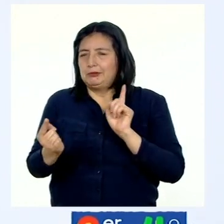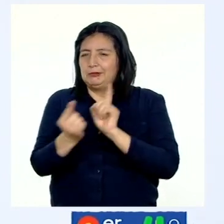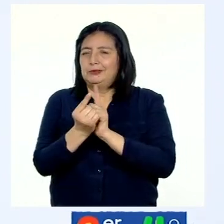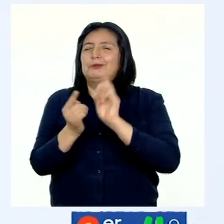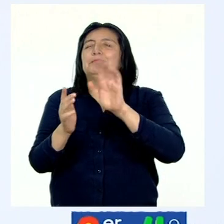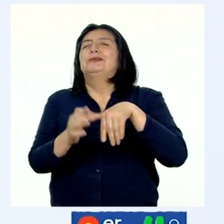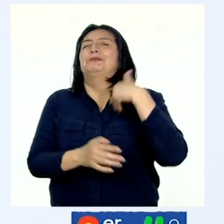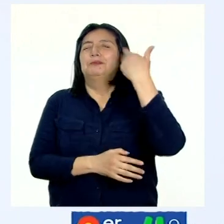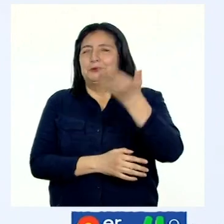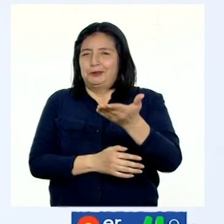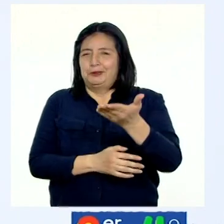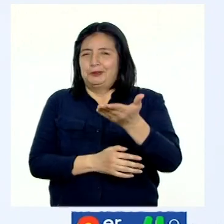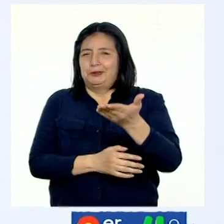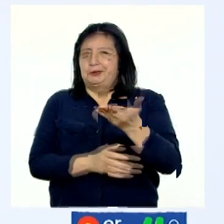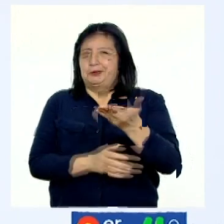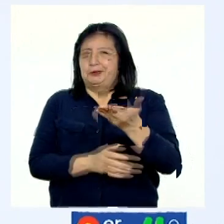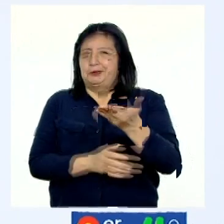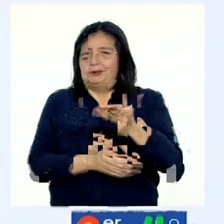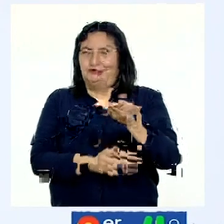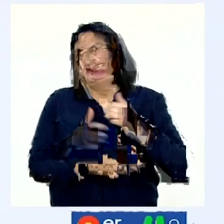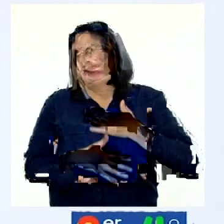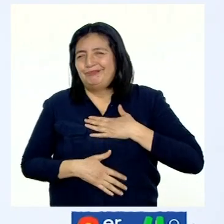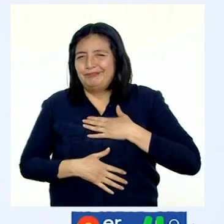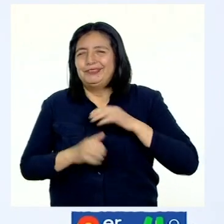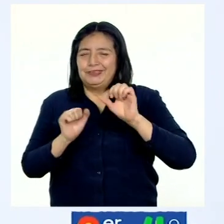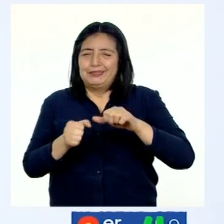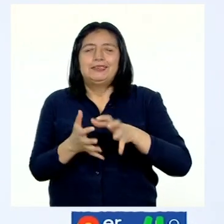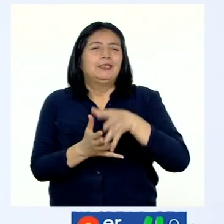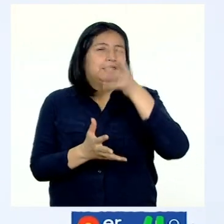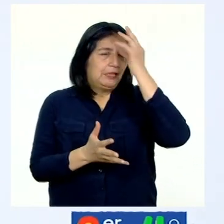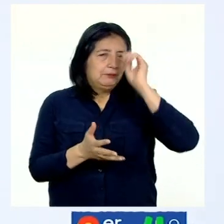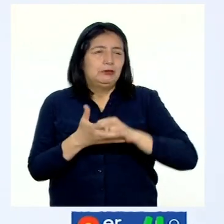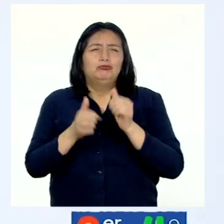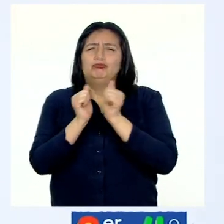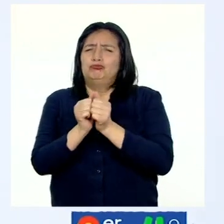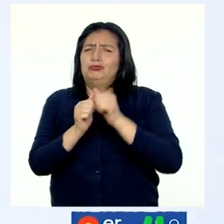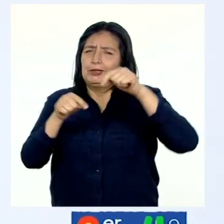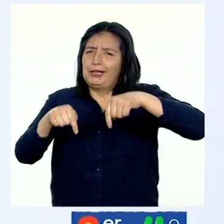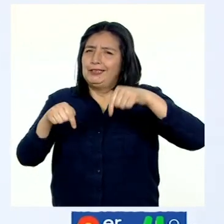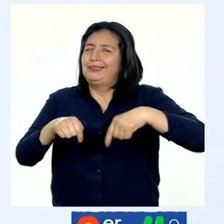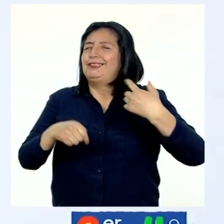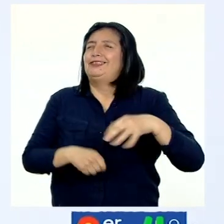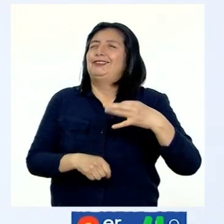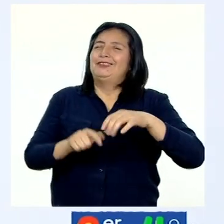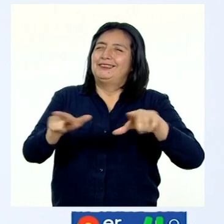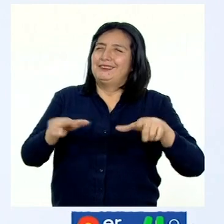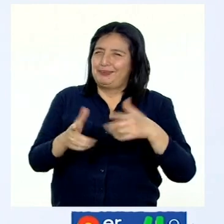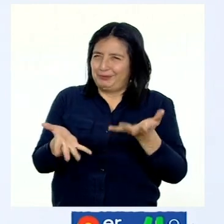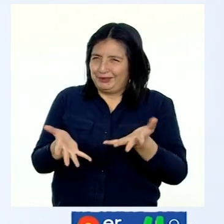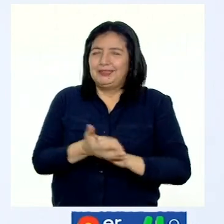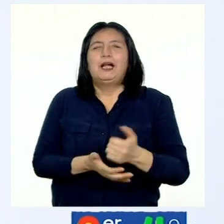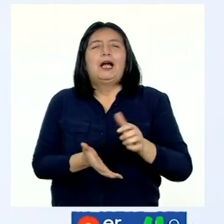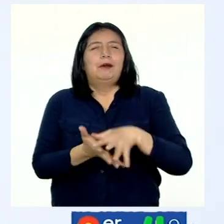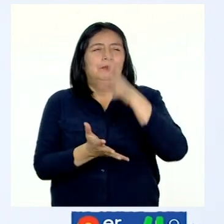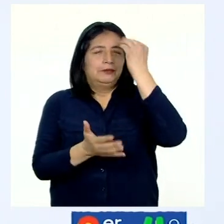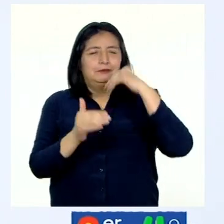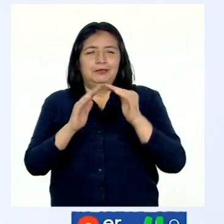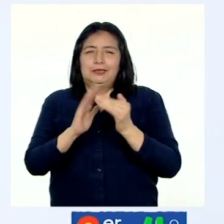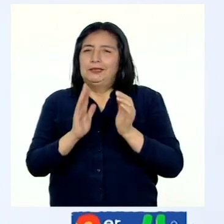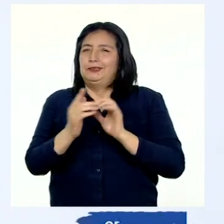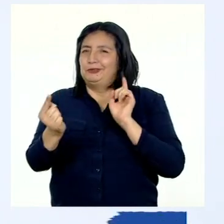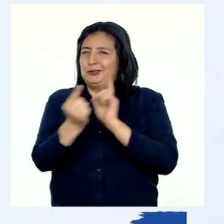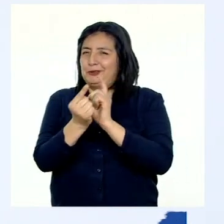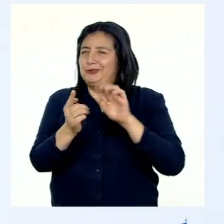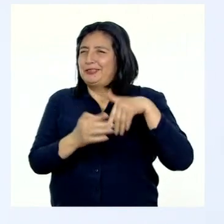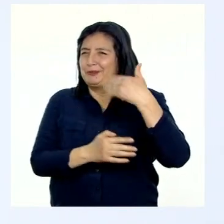vemos en el próximo programa. ¡Aprendiéndonos y aprendiendo juntos aquí en su espacio de siempre Aprendo en Casa! ¡Nos